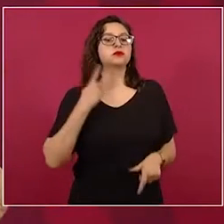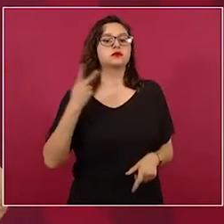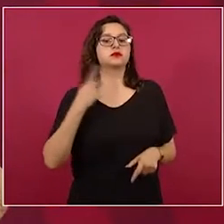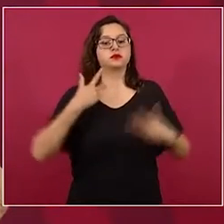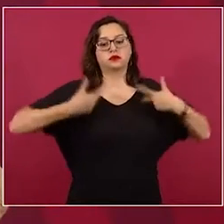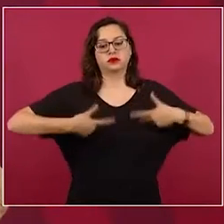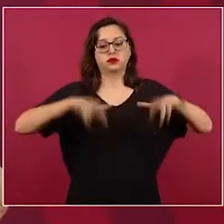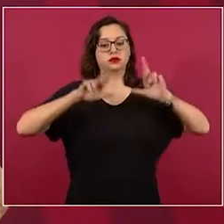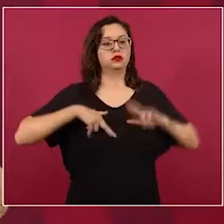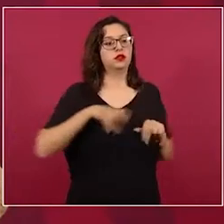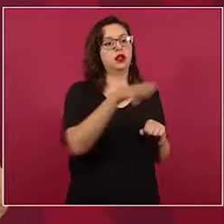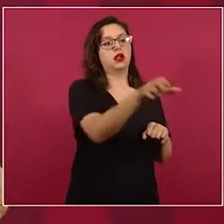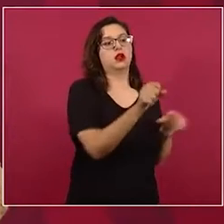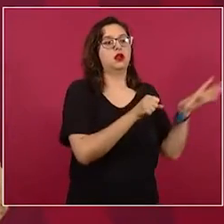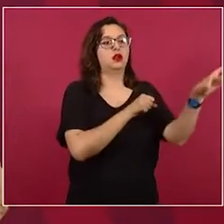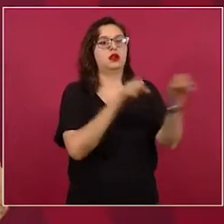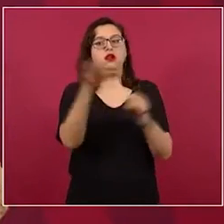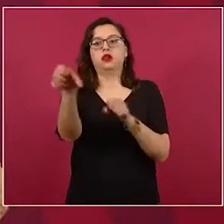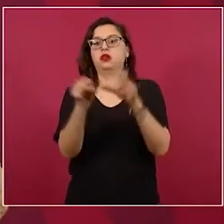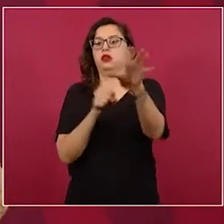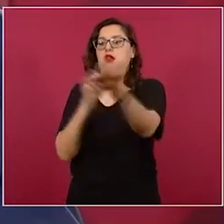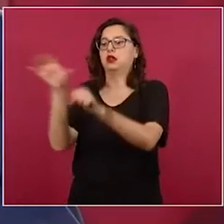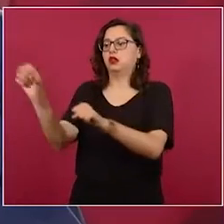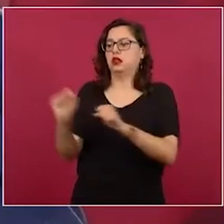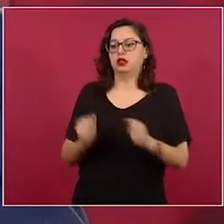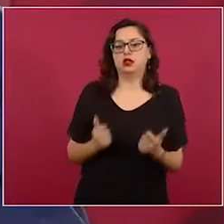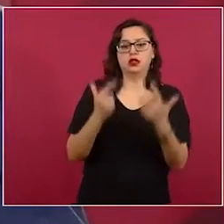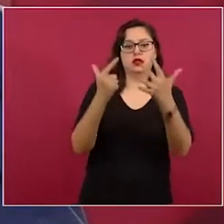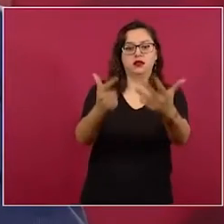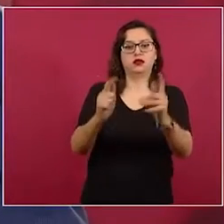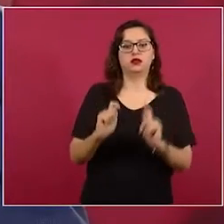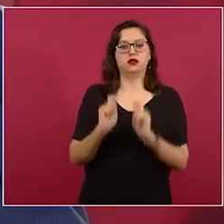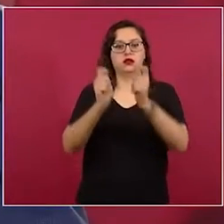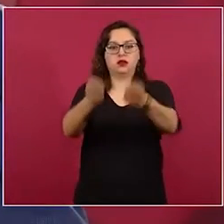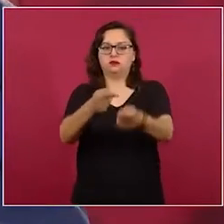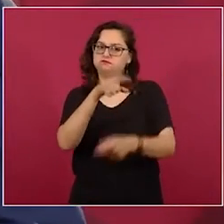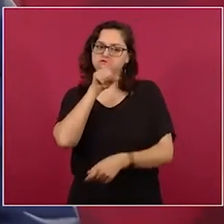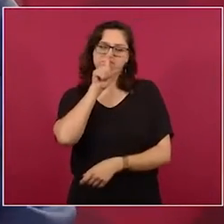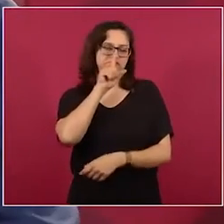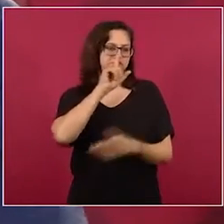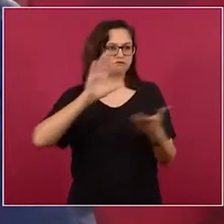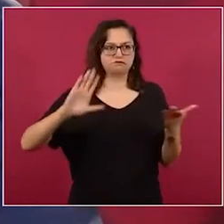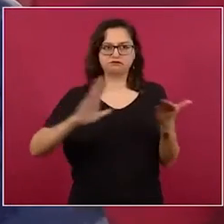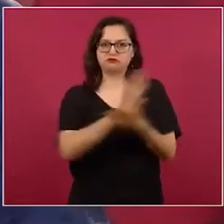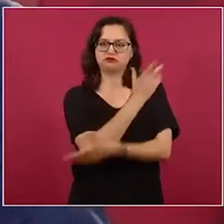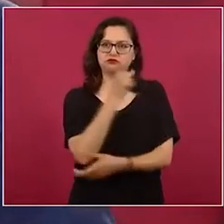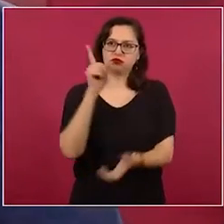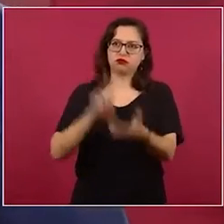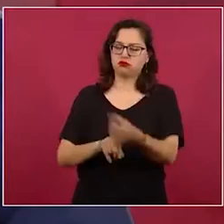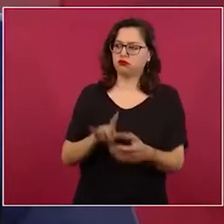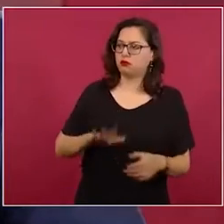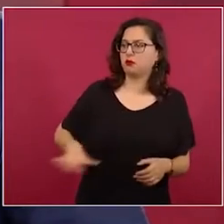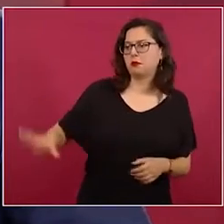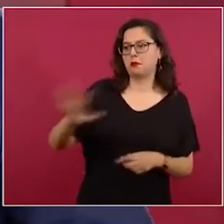en arreglos cupulares, que los elige el pueblo,